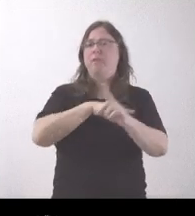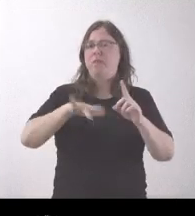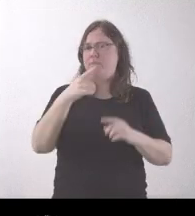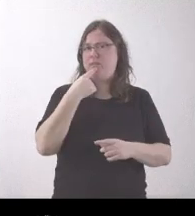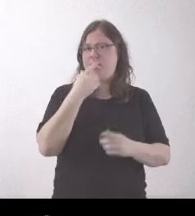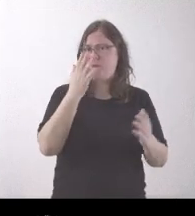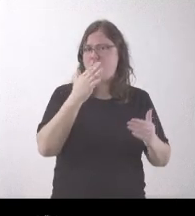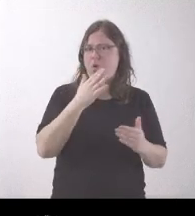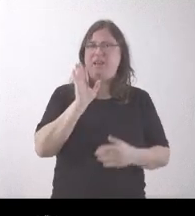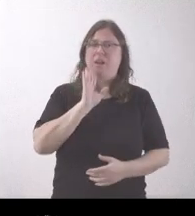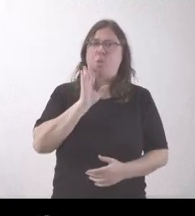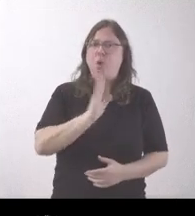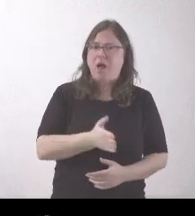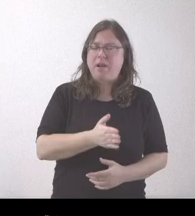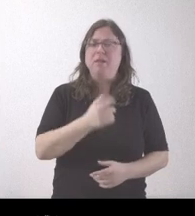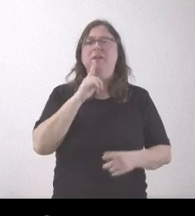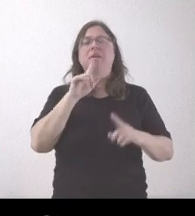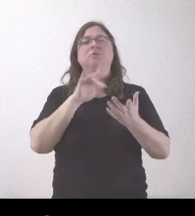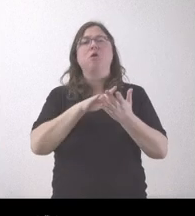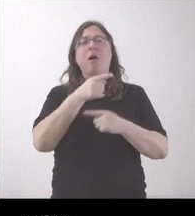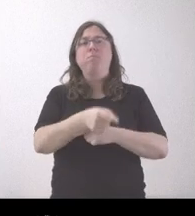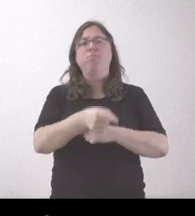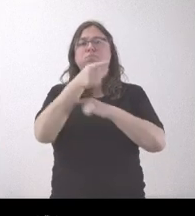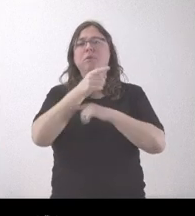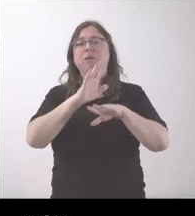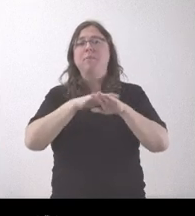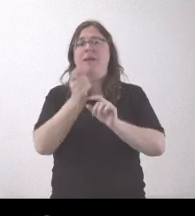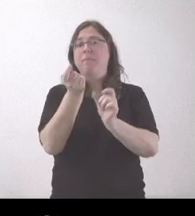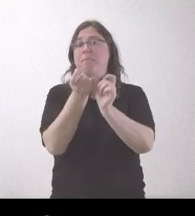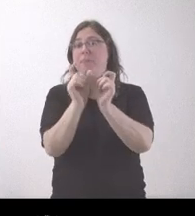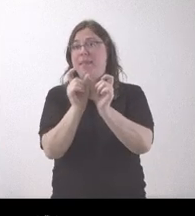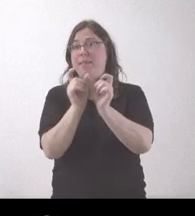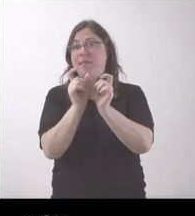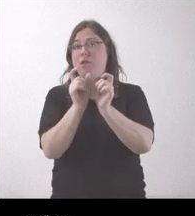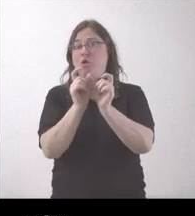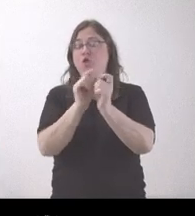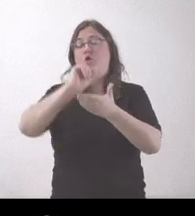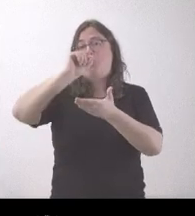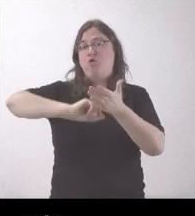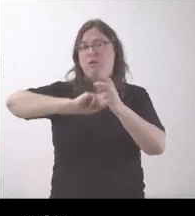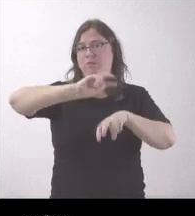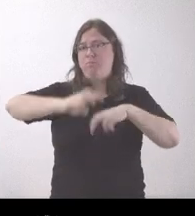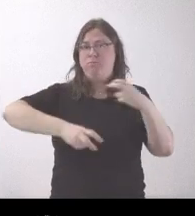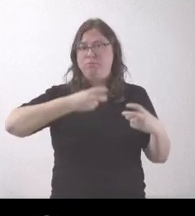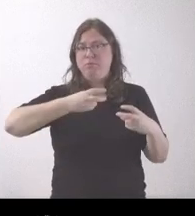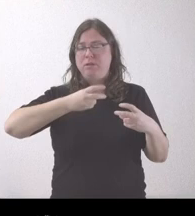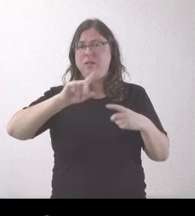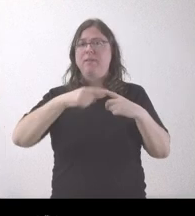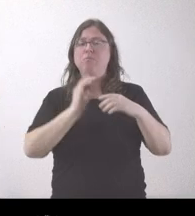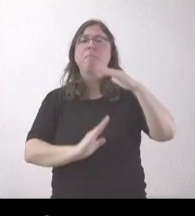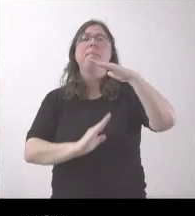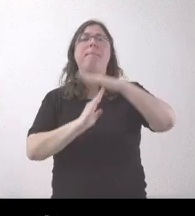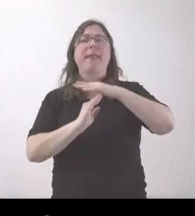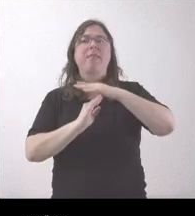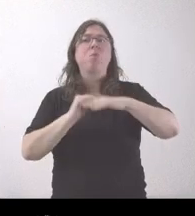que llegó a dar una orden para alterar el precio de ese contrato y que se paralizó porque